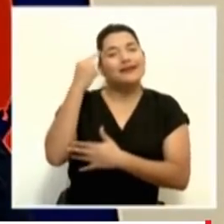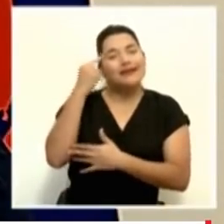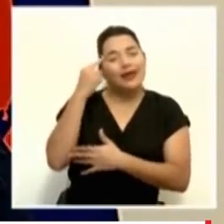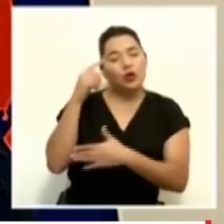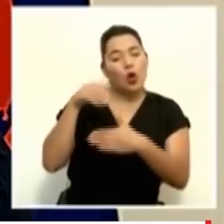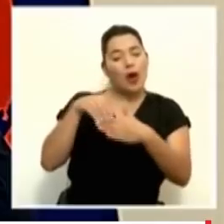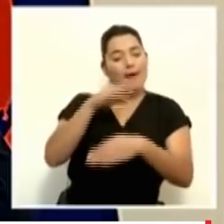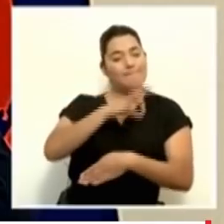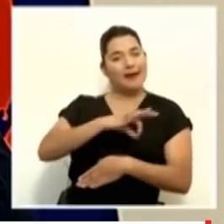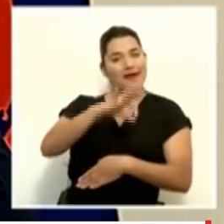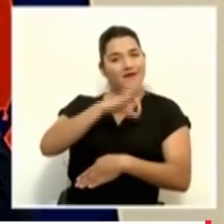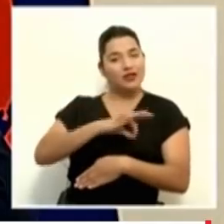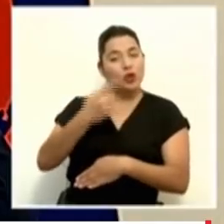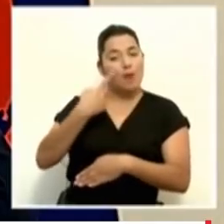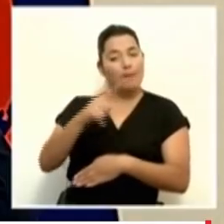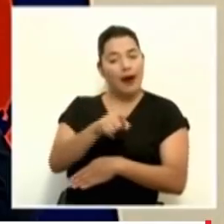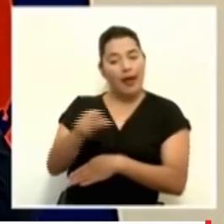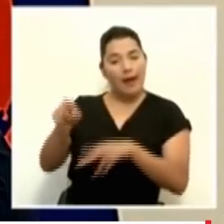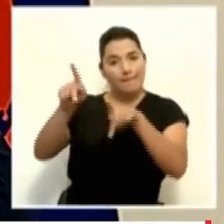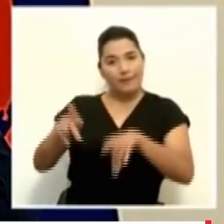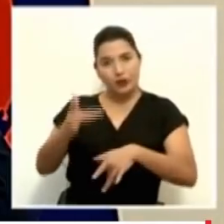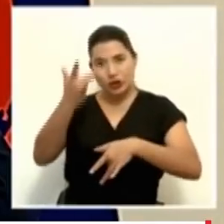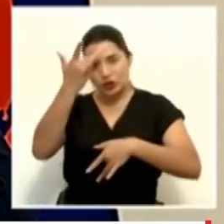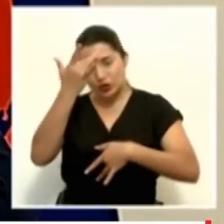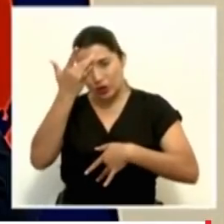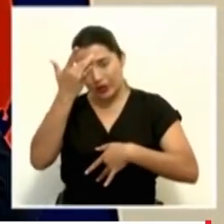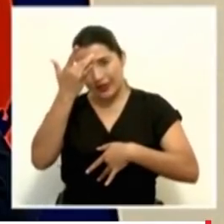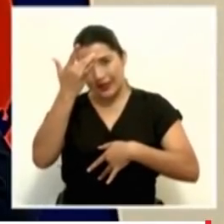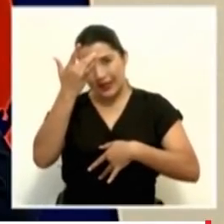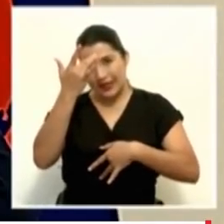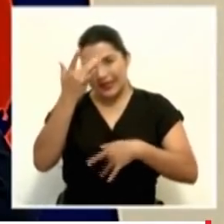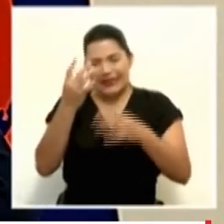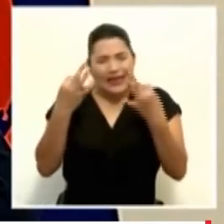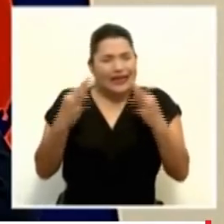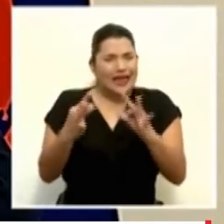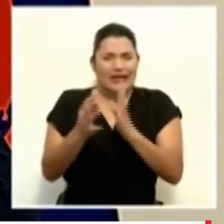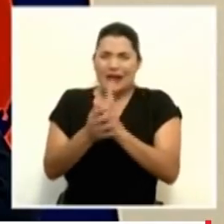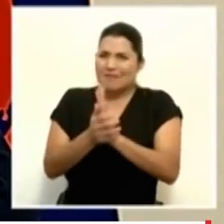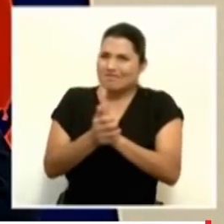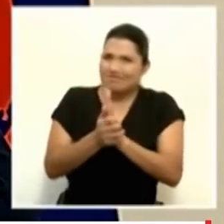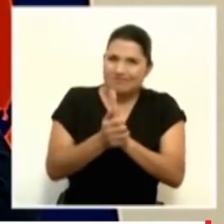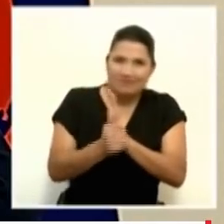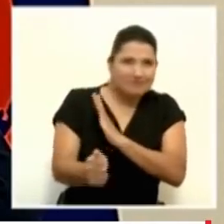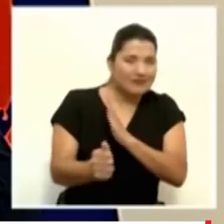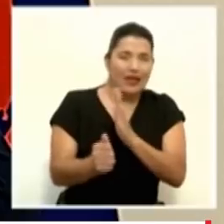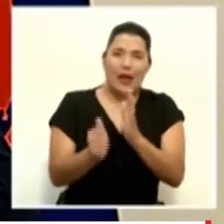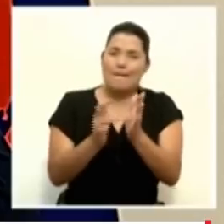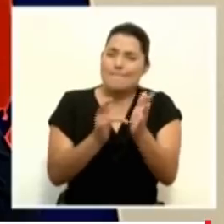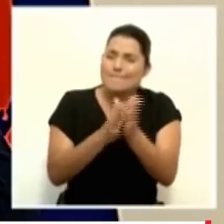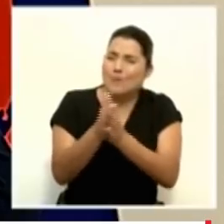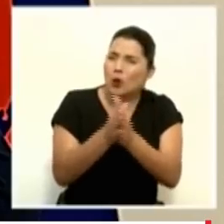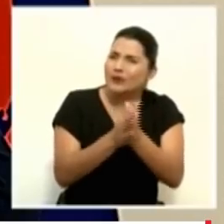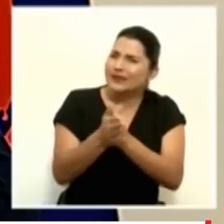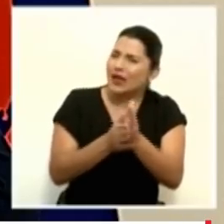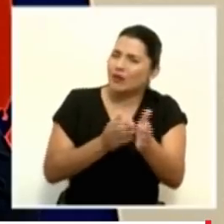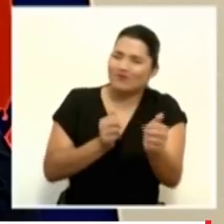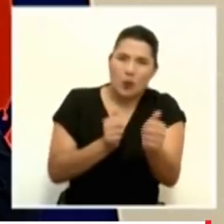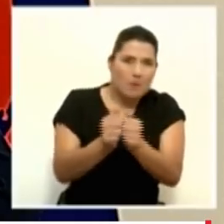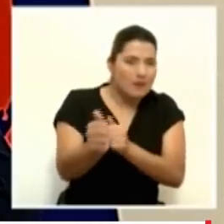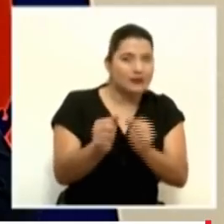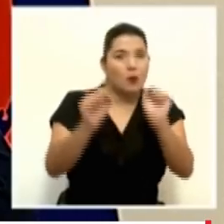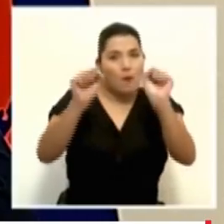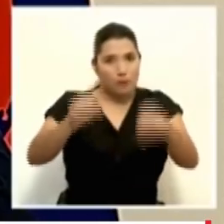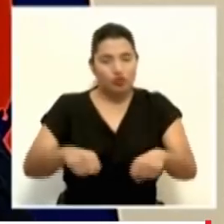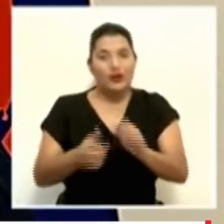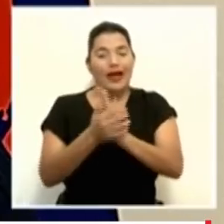pacientes, maximizar el recurso de la caja para poder atender a la máxima cantidad de pacientes que es lo que